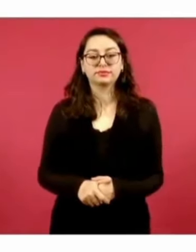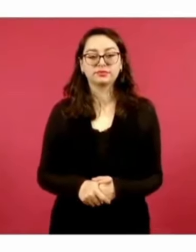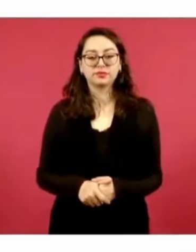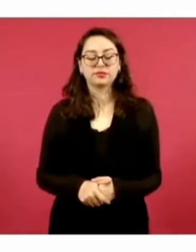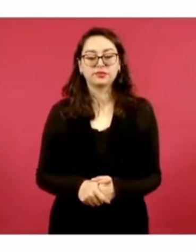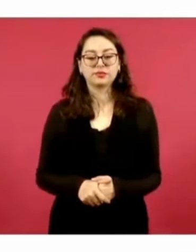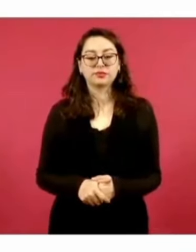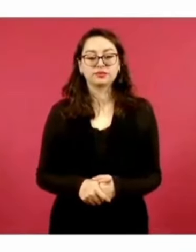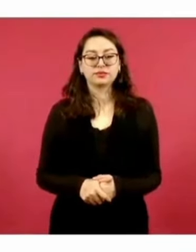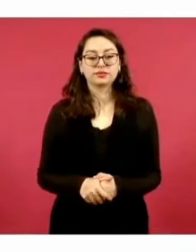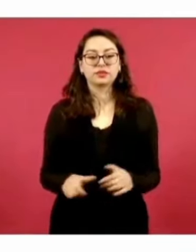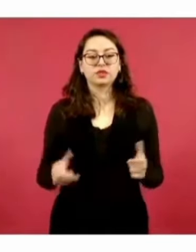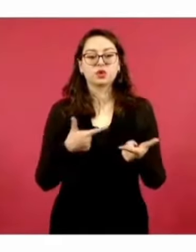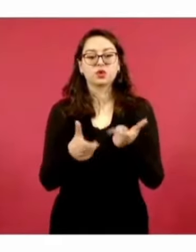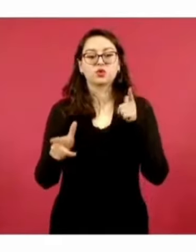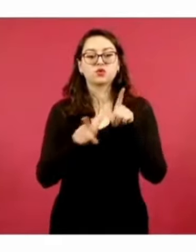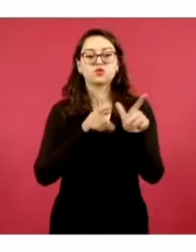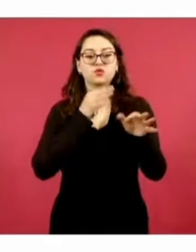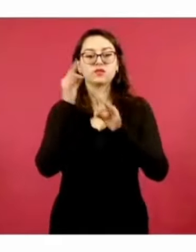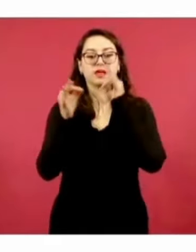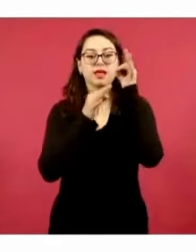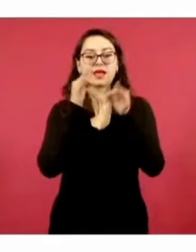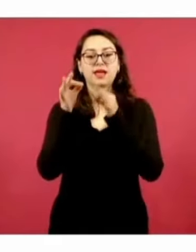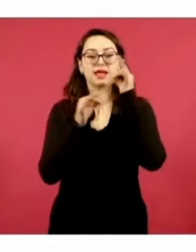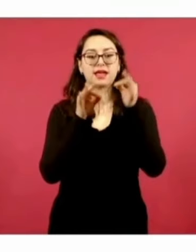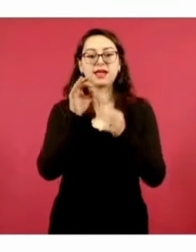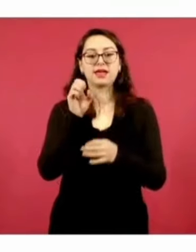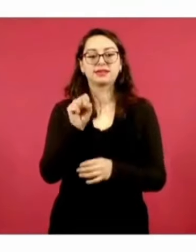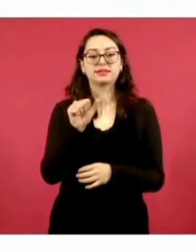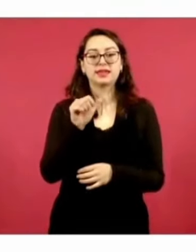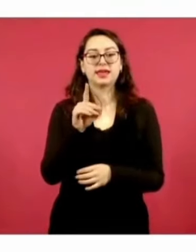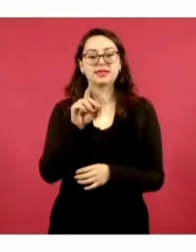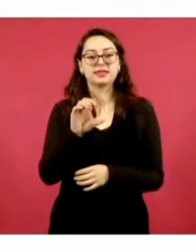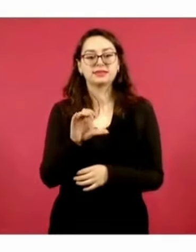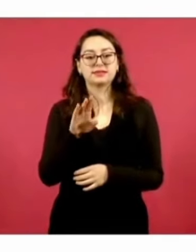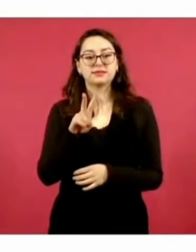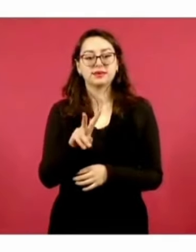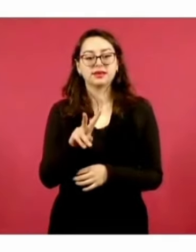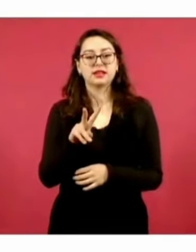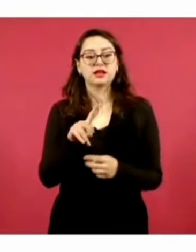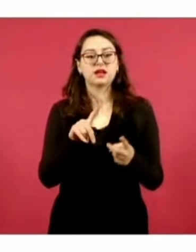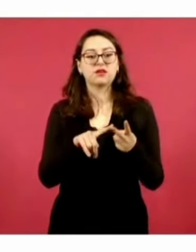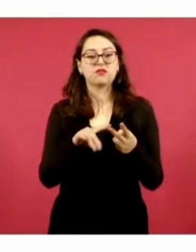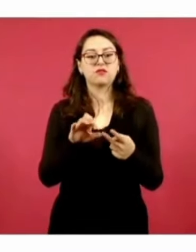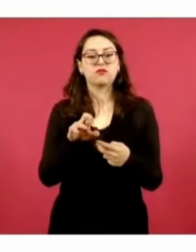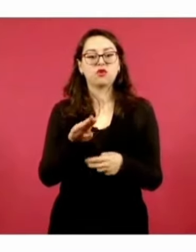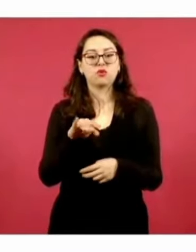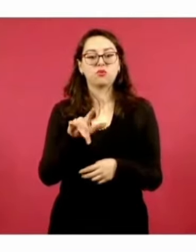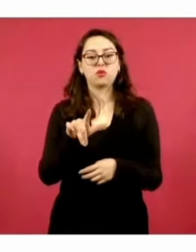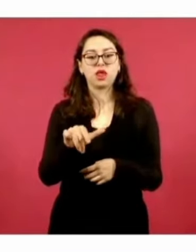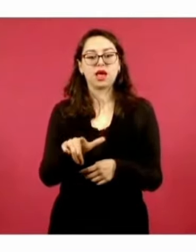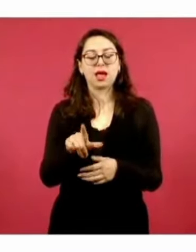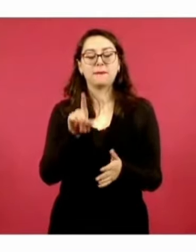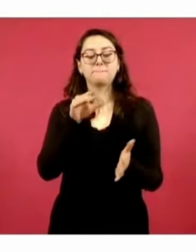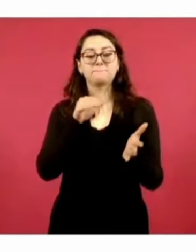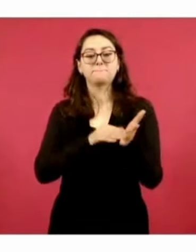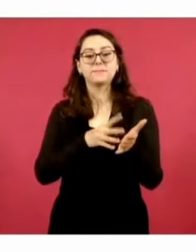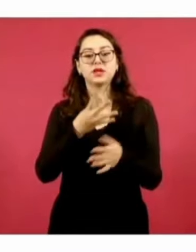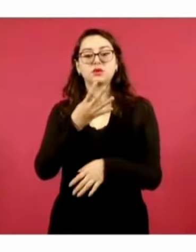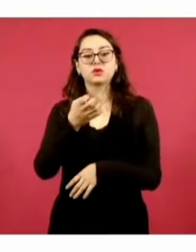Grupo Difusoras S.A. de C.B., fórmula mil cuatrocientos